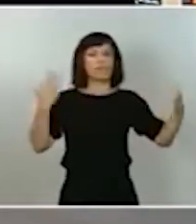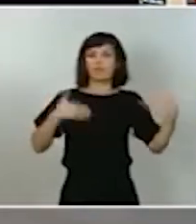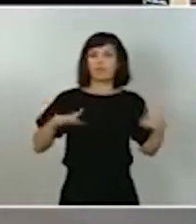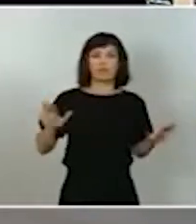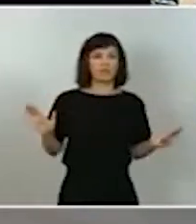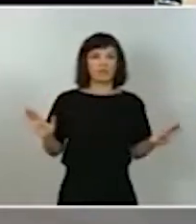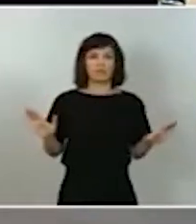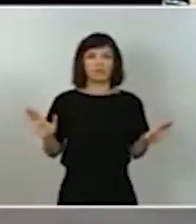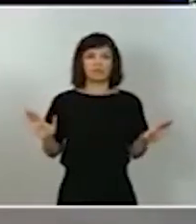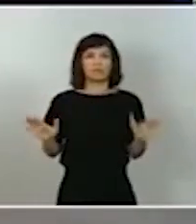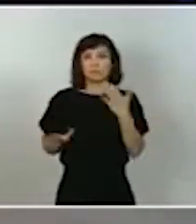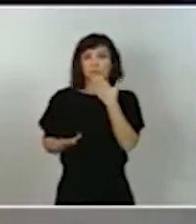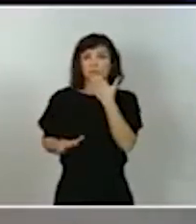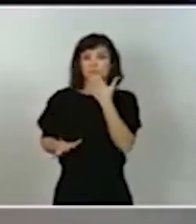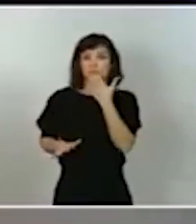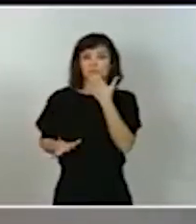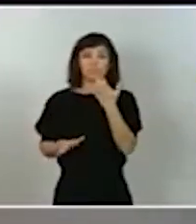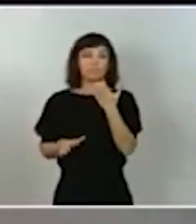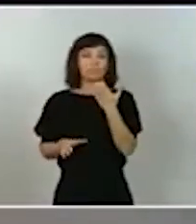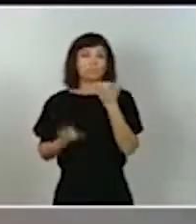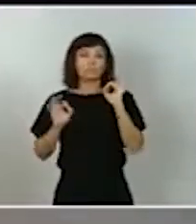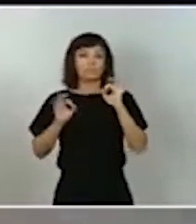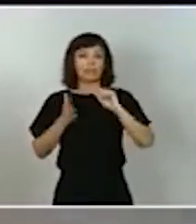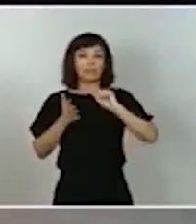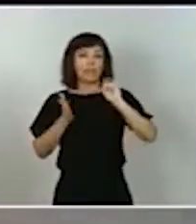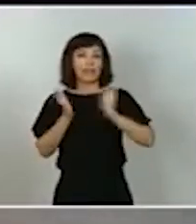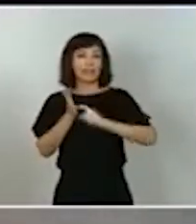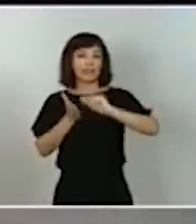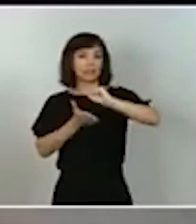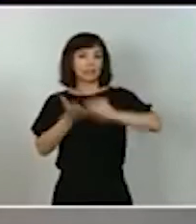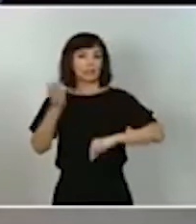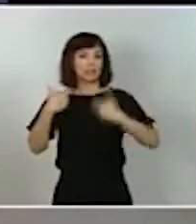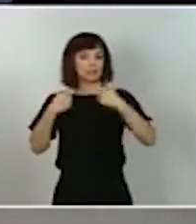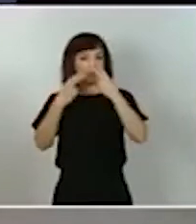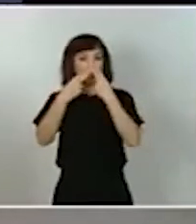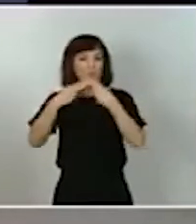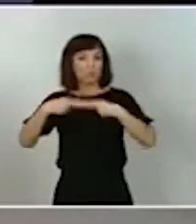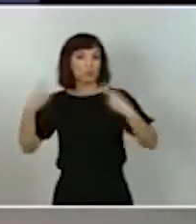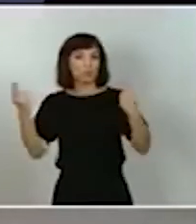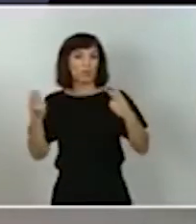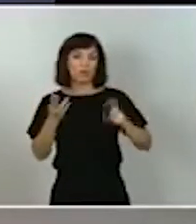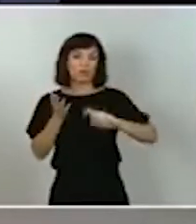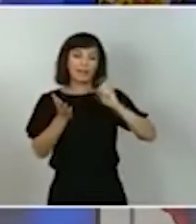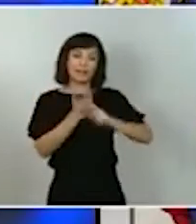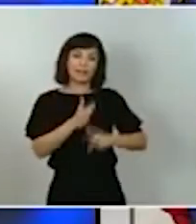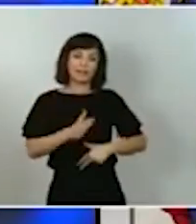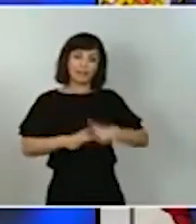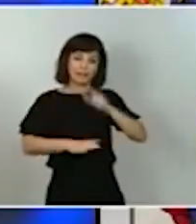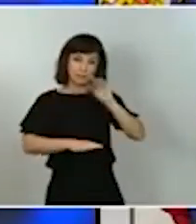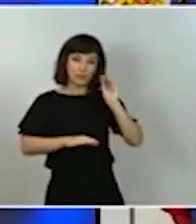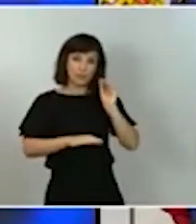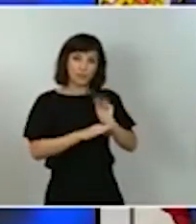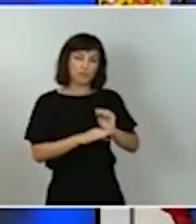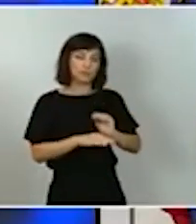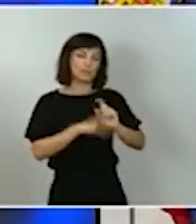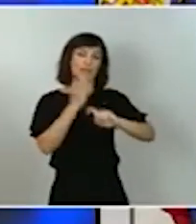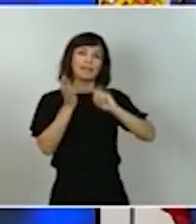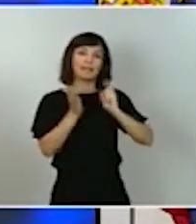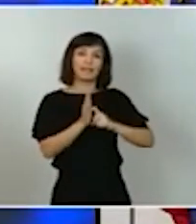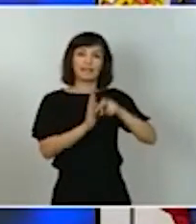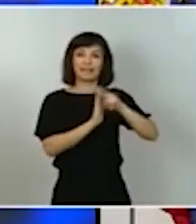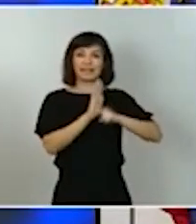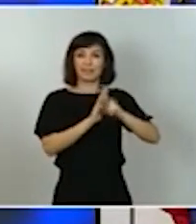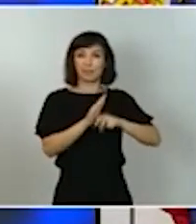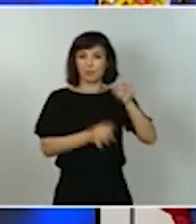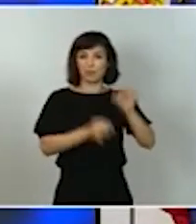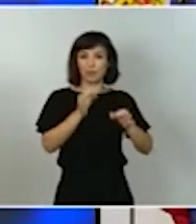aspectos por ejemplo de la ley de contratos del sector público de la ley general de subvenciones de la ley del régimen jurídico del sector público y por